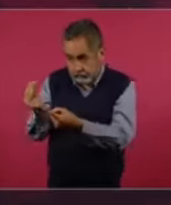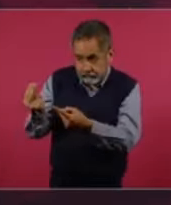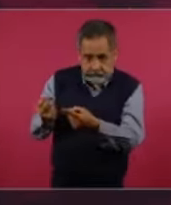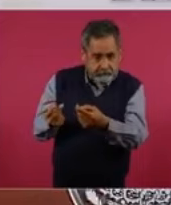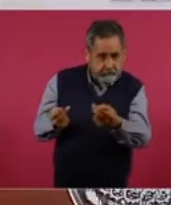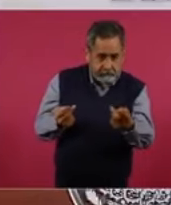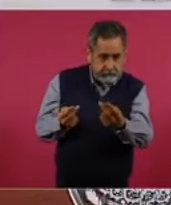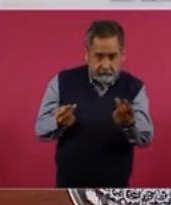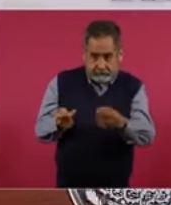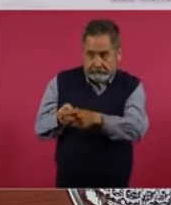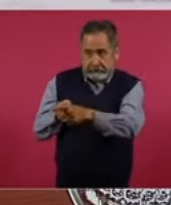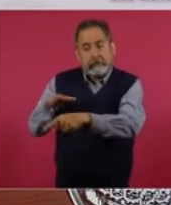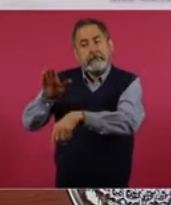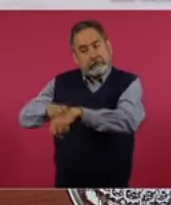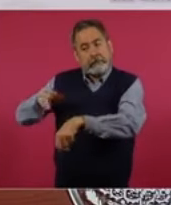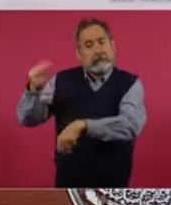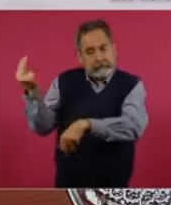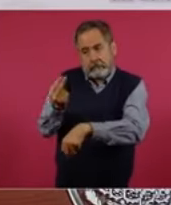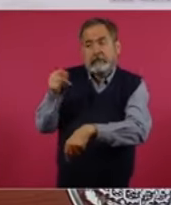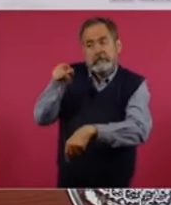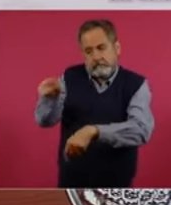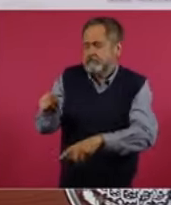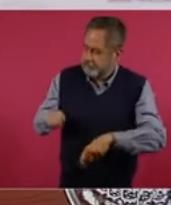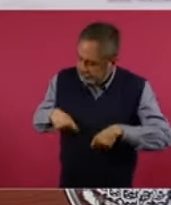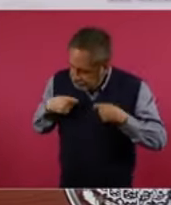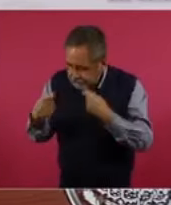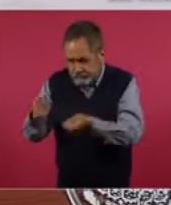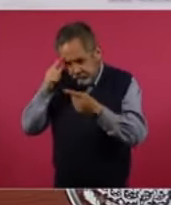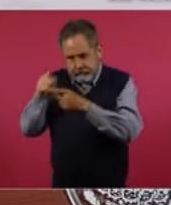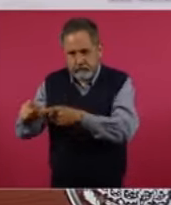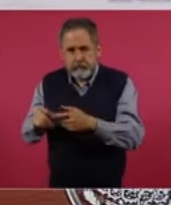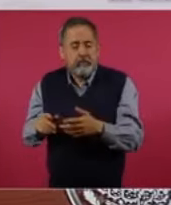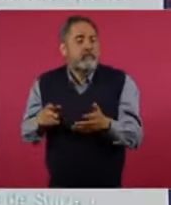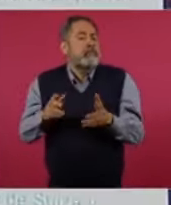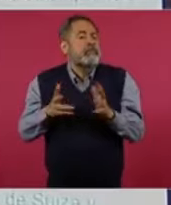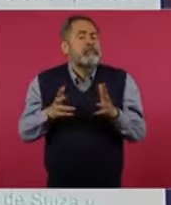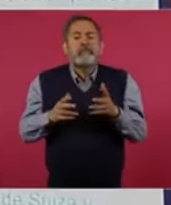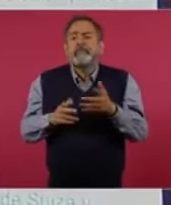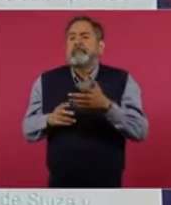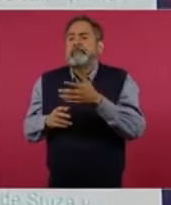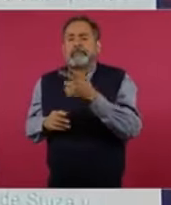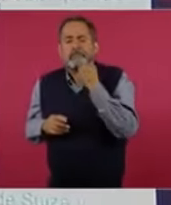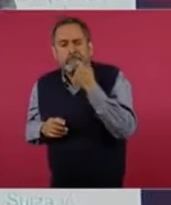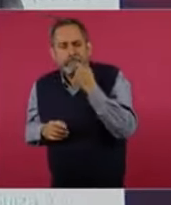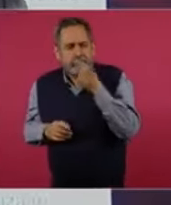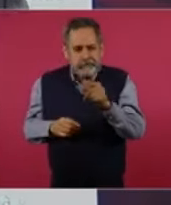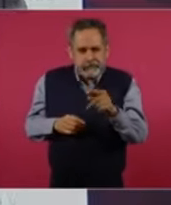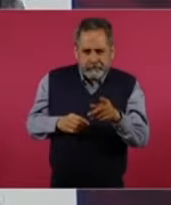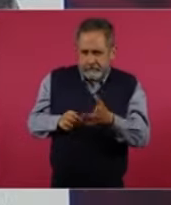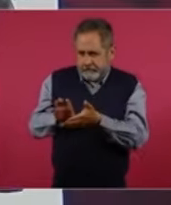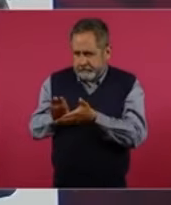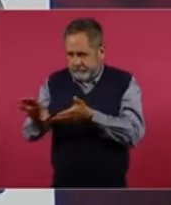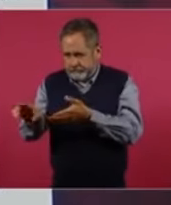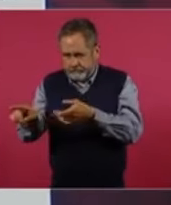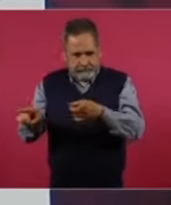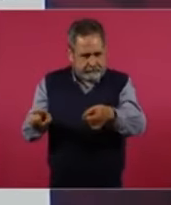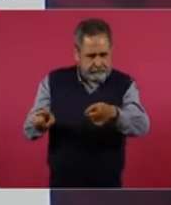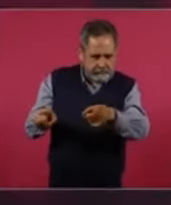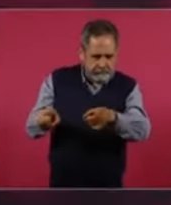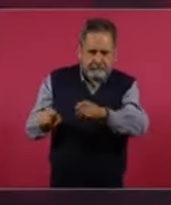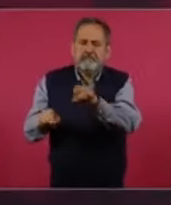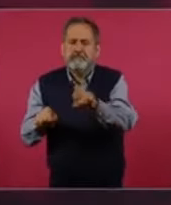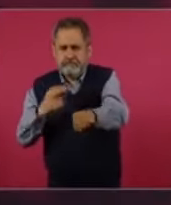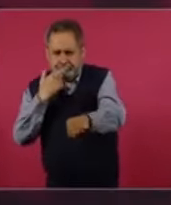o dónde se orienta mejor el presupuesto,